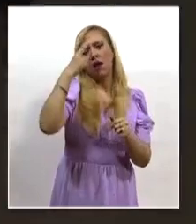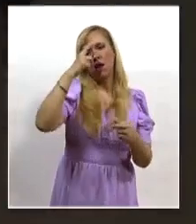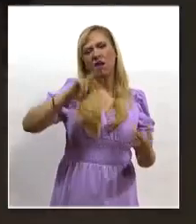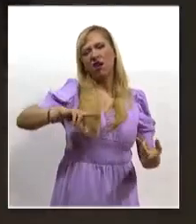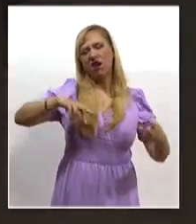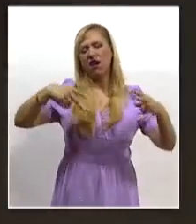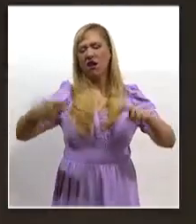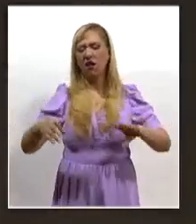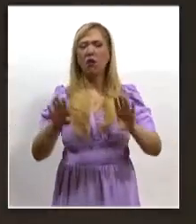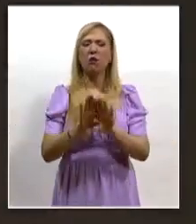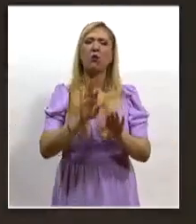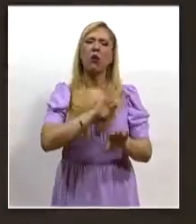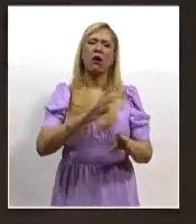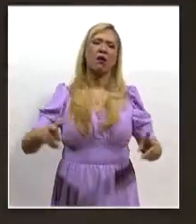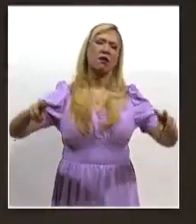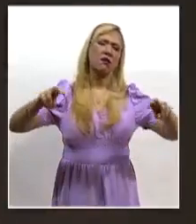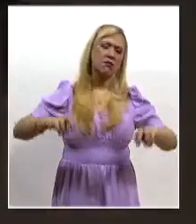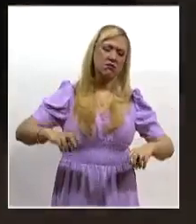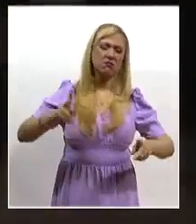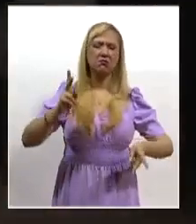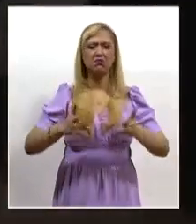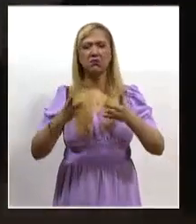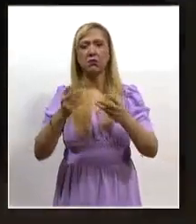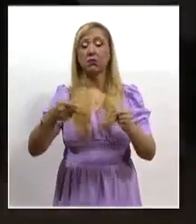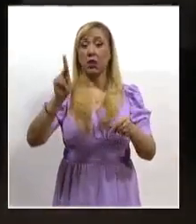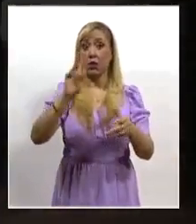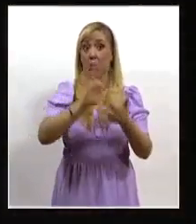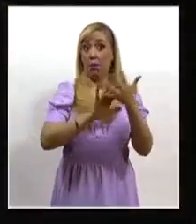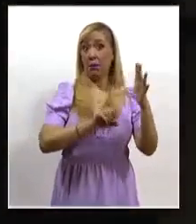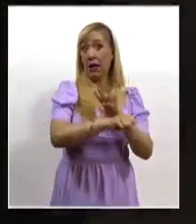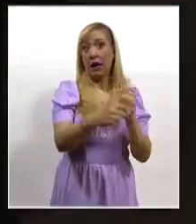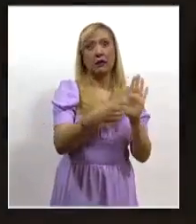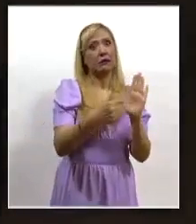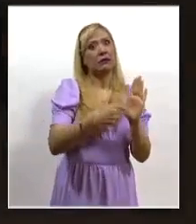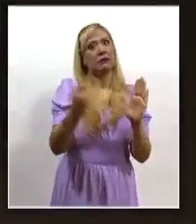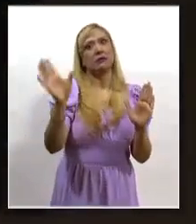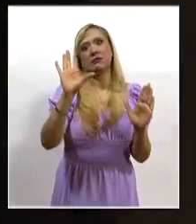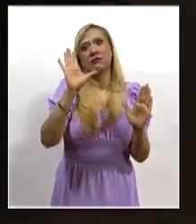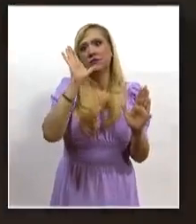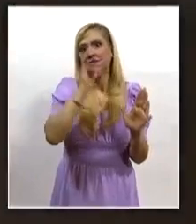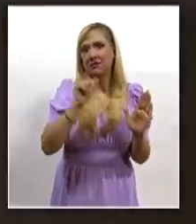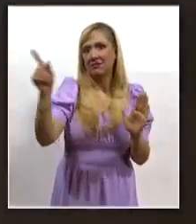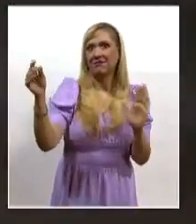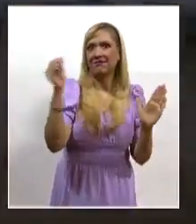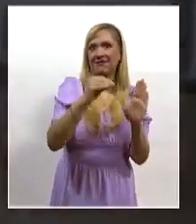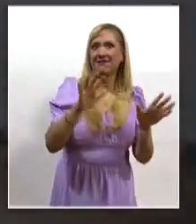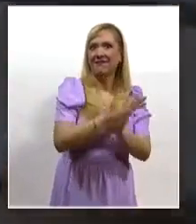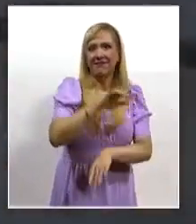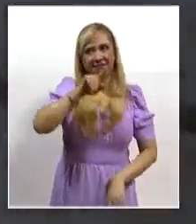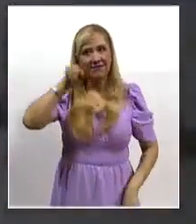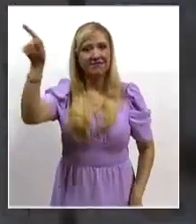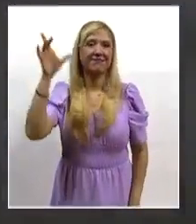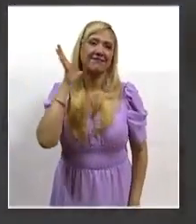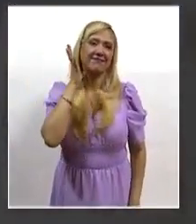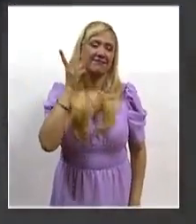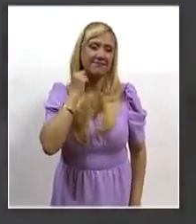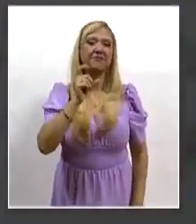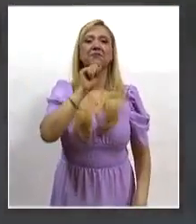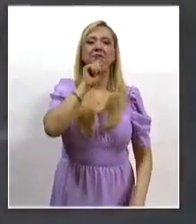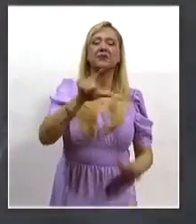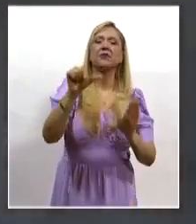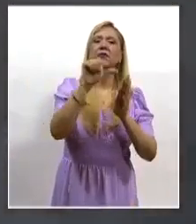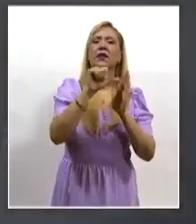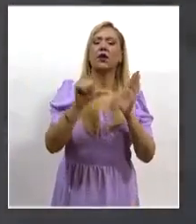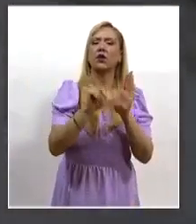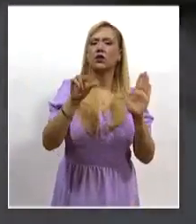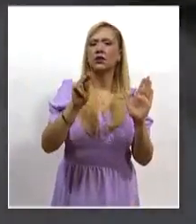controversias en materia penal, cuya regulación corresponde al Congreso de la Unión. También invalidó la fracción tercera del artículo 86,